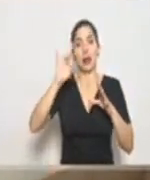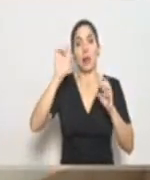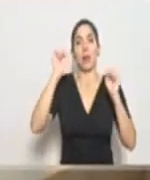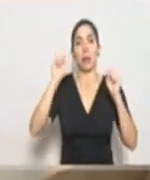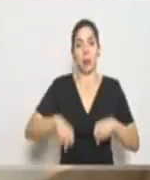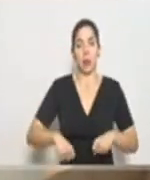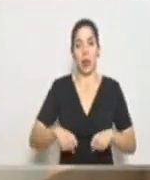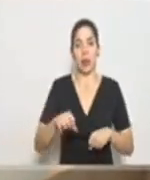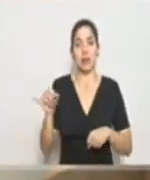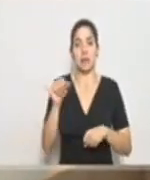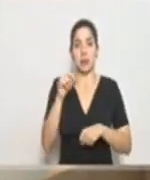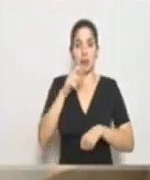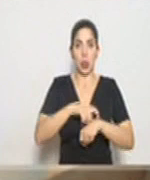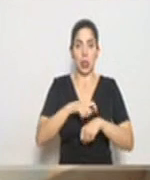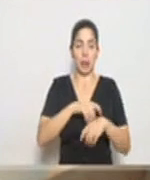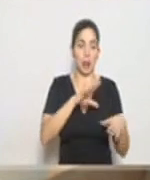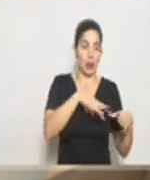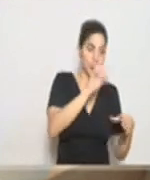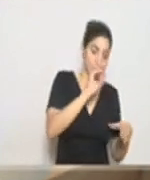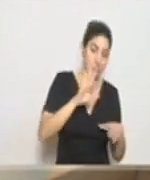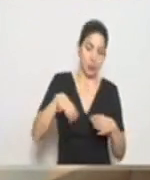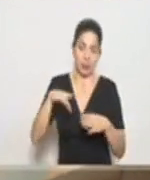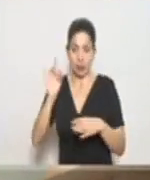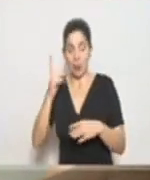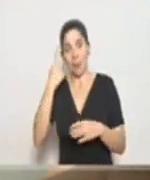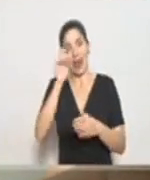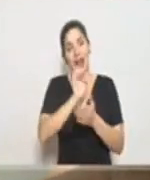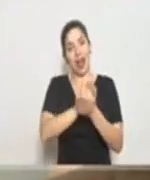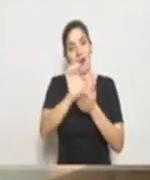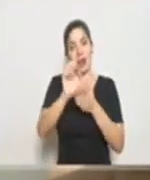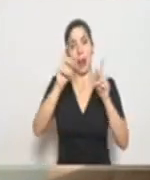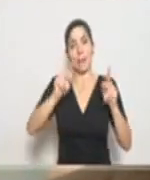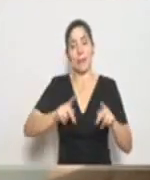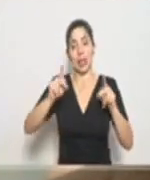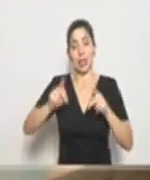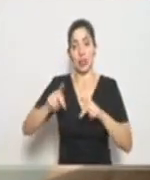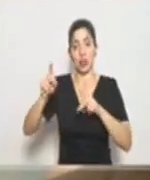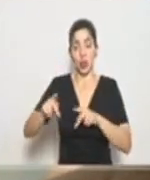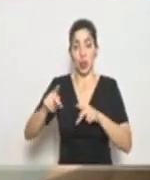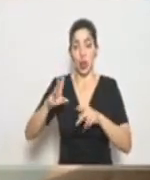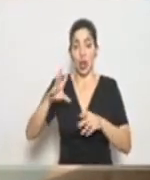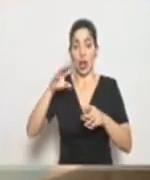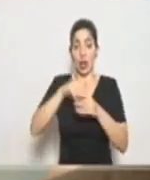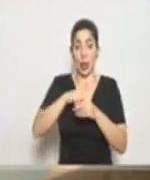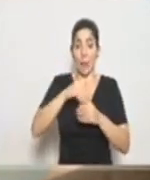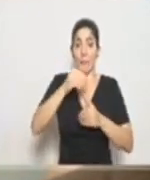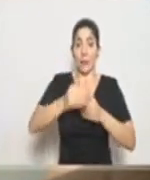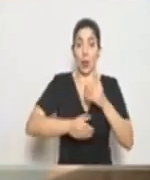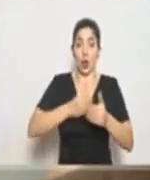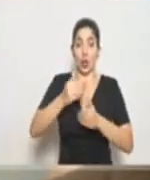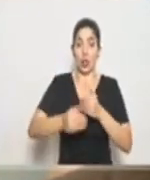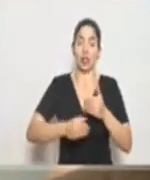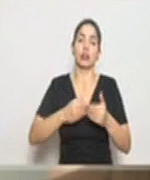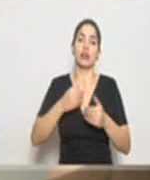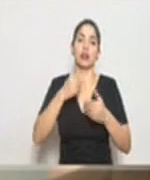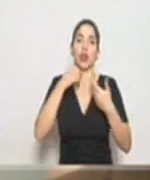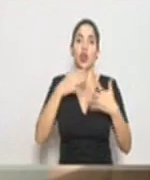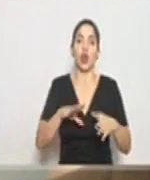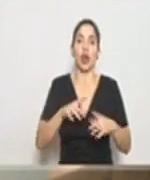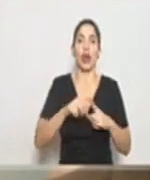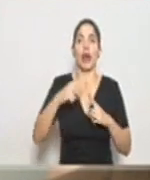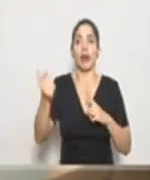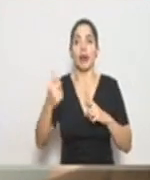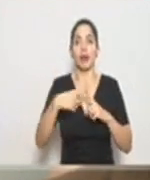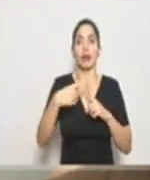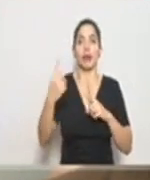pueda hacer en un mismo momento y así evitar que las personas involucradas en estos procesos, tengan que estar viajando varias